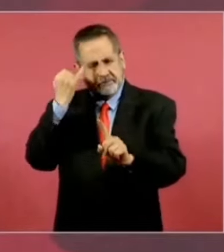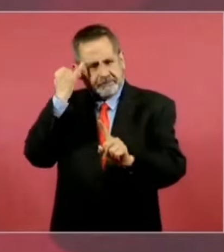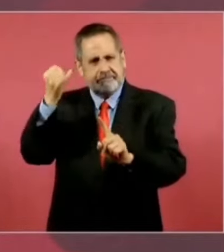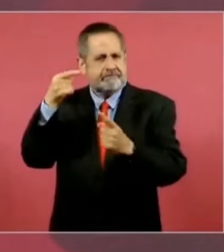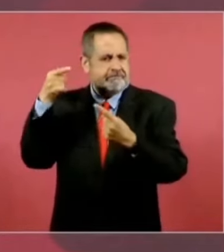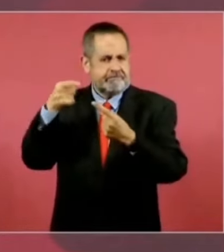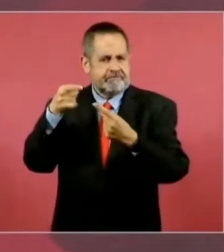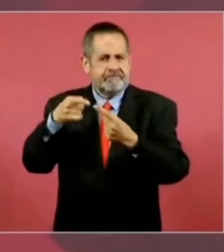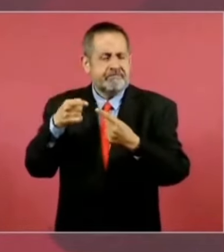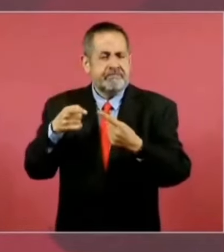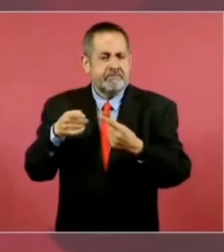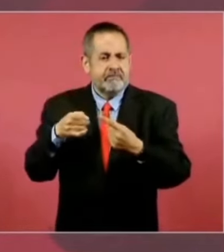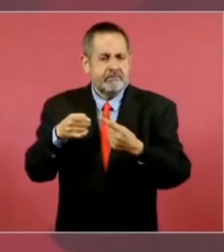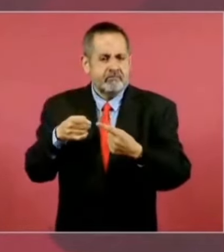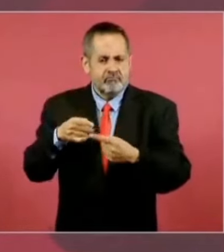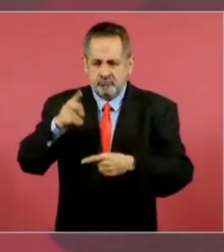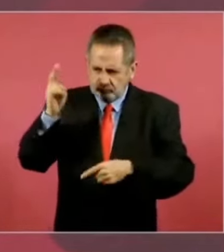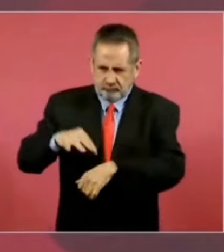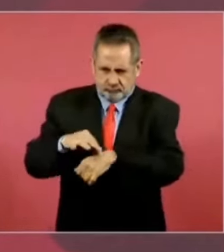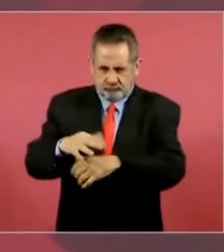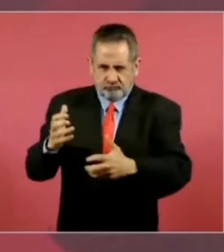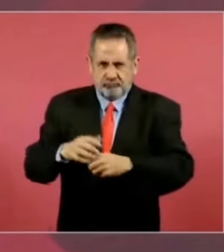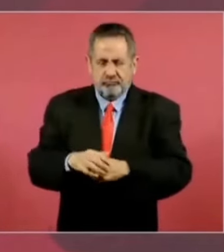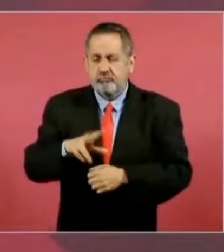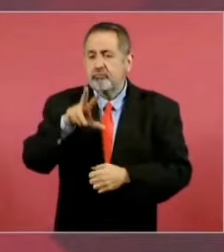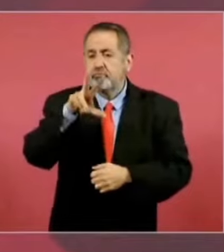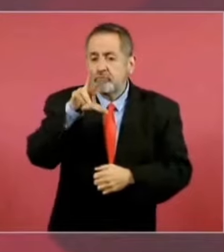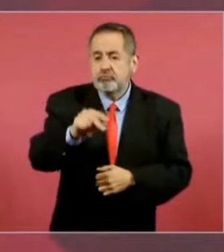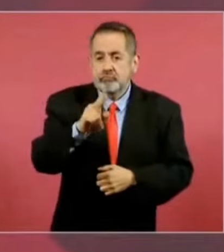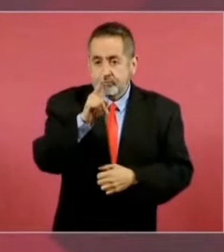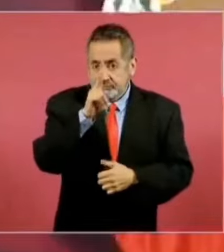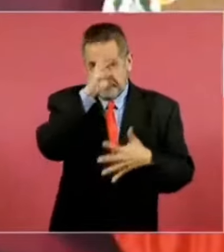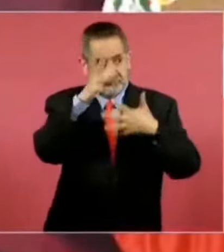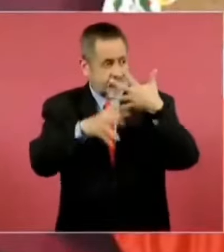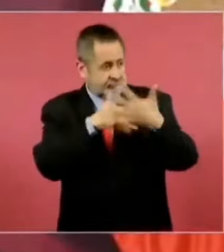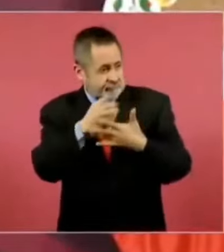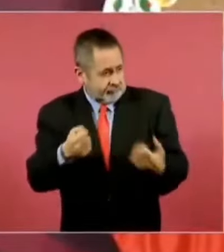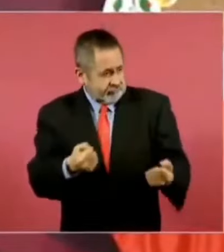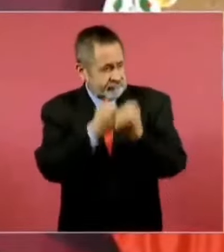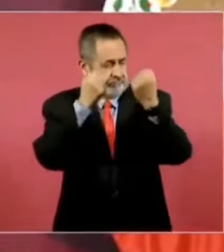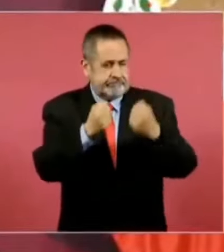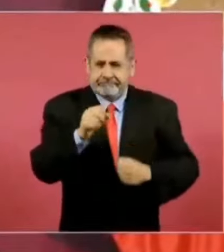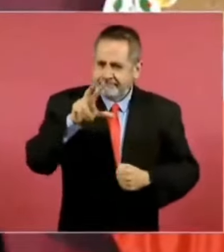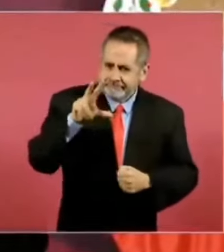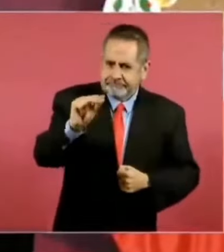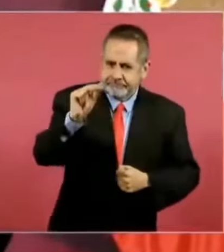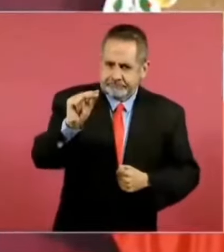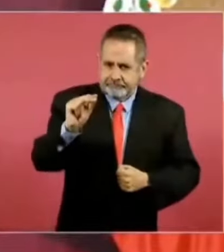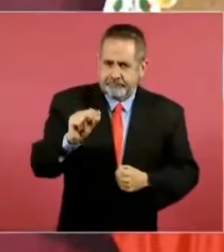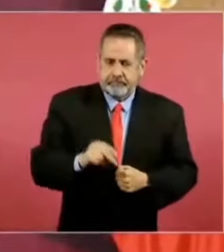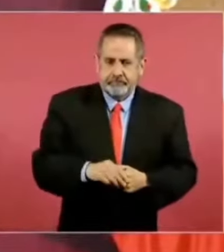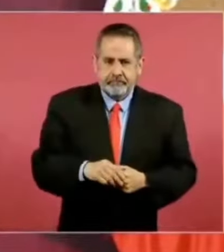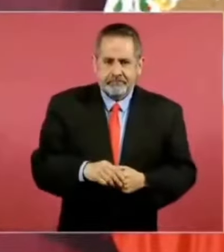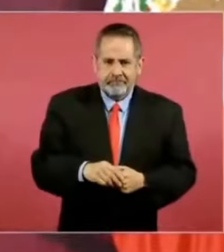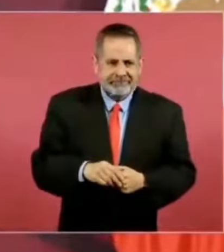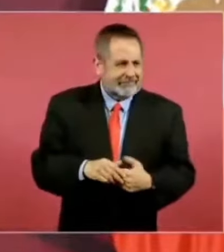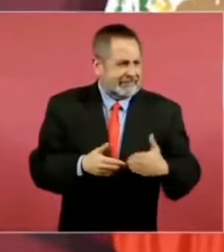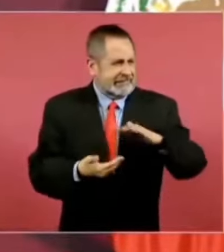llevado a la práctica de la no violencia? ¿Cómo evadir el acoso?